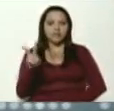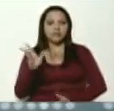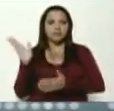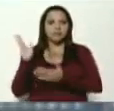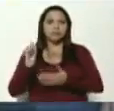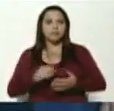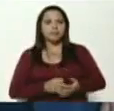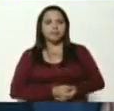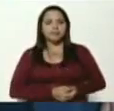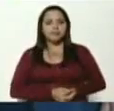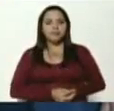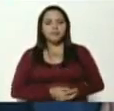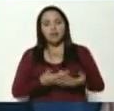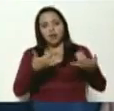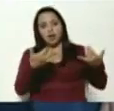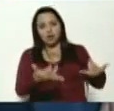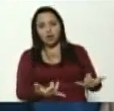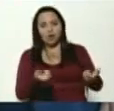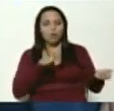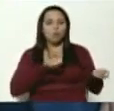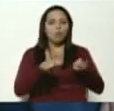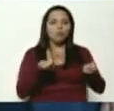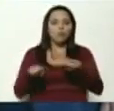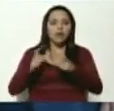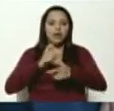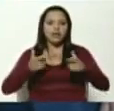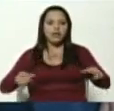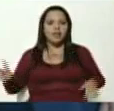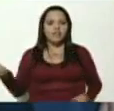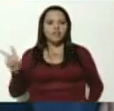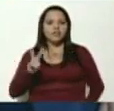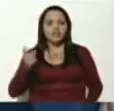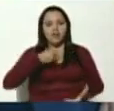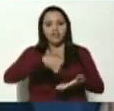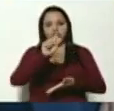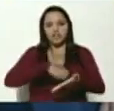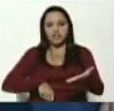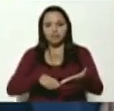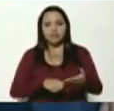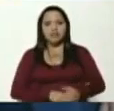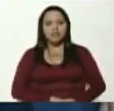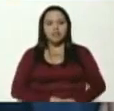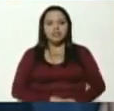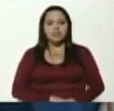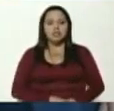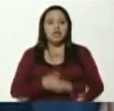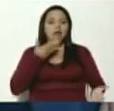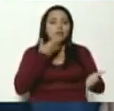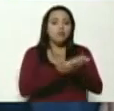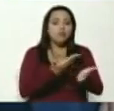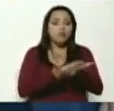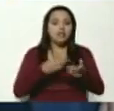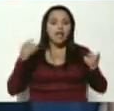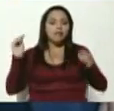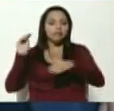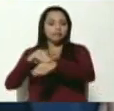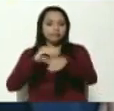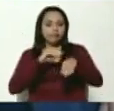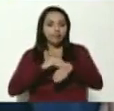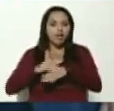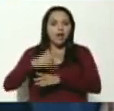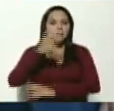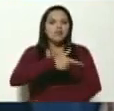En este momento, el Contralor General de la República firma la prórroga que acaba de ser anunciada para que los